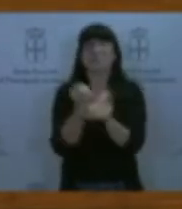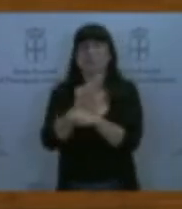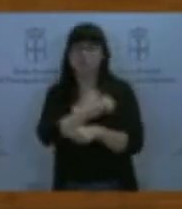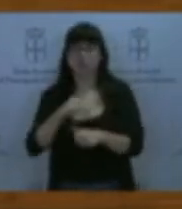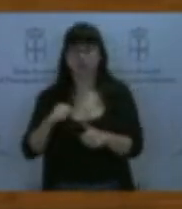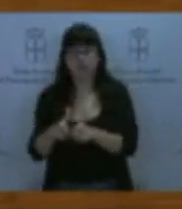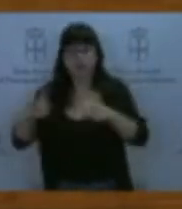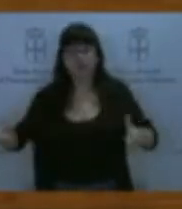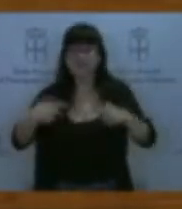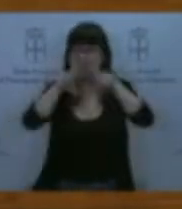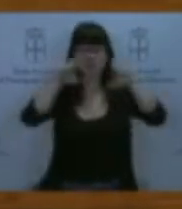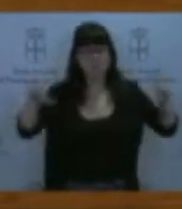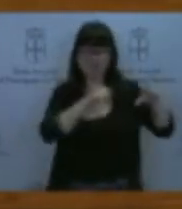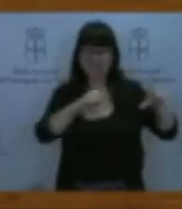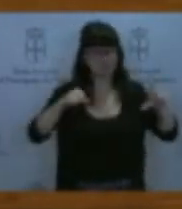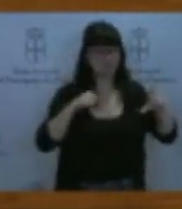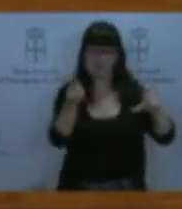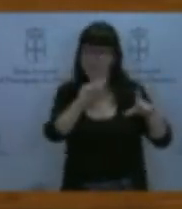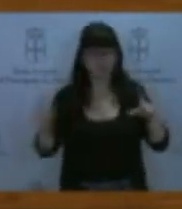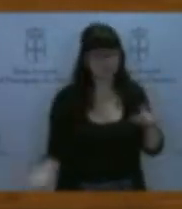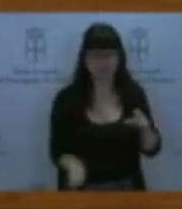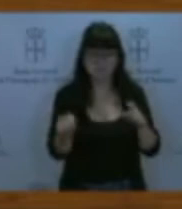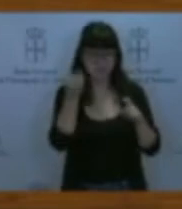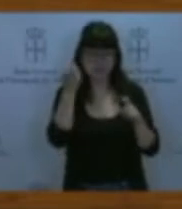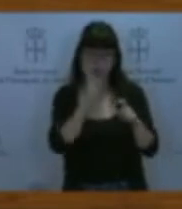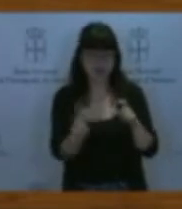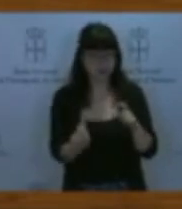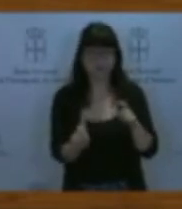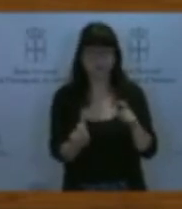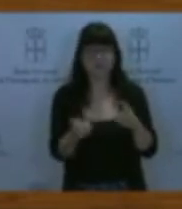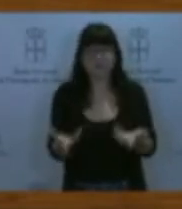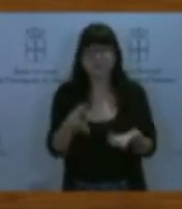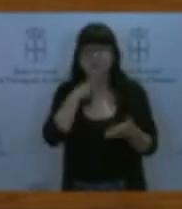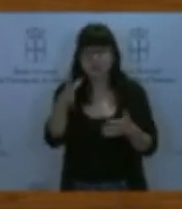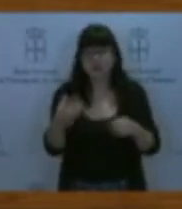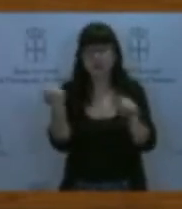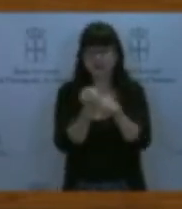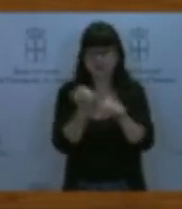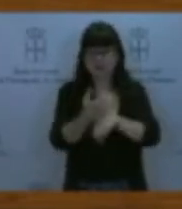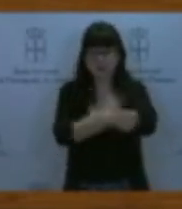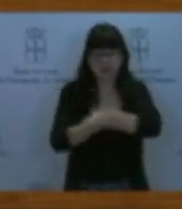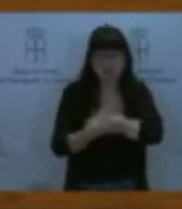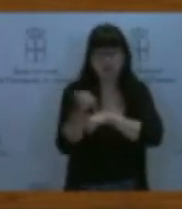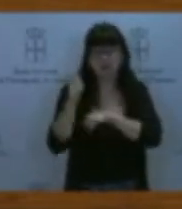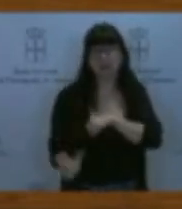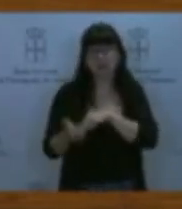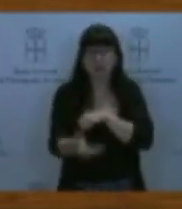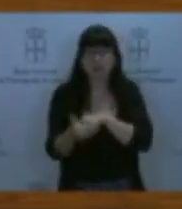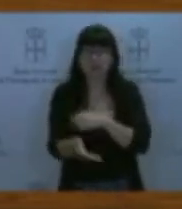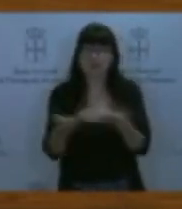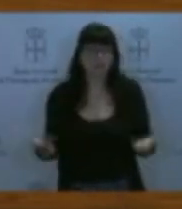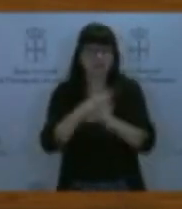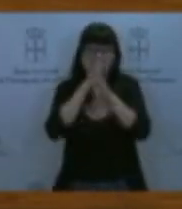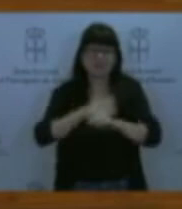negocio, escatimando recursos, precarizando empleo y condiciones de trabajo, lo que castiga a la ciudadanía que acaba recibiendo unas prestaciones